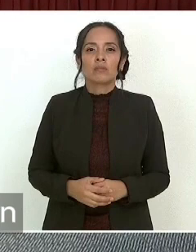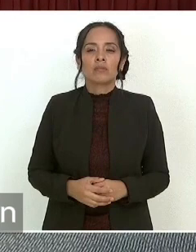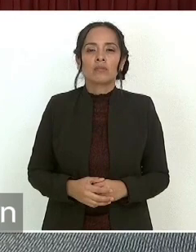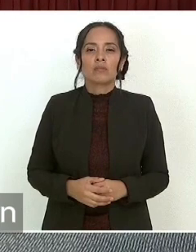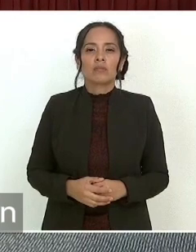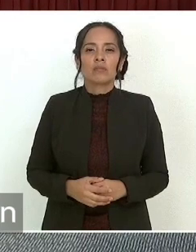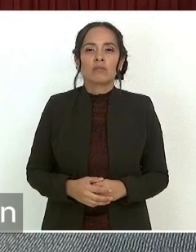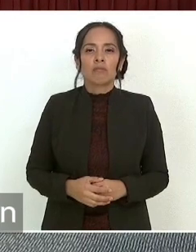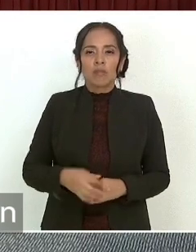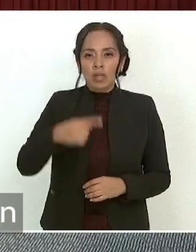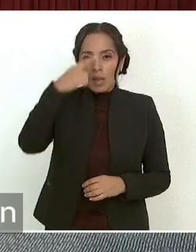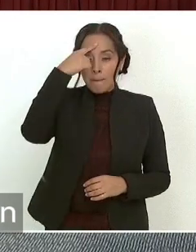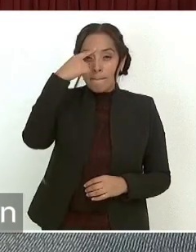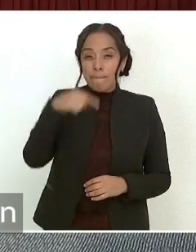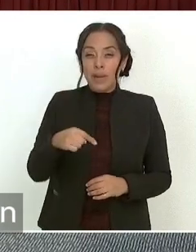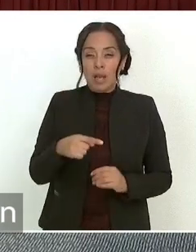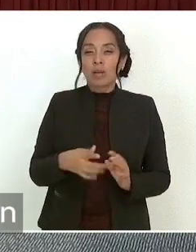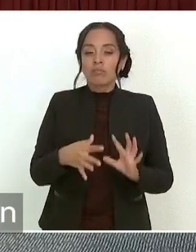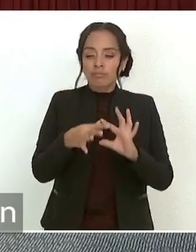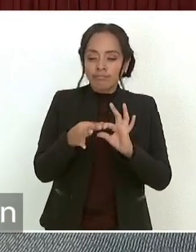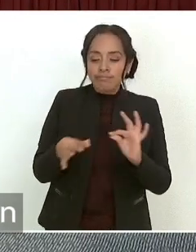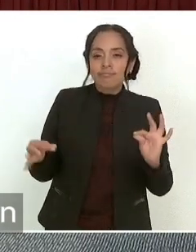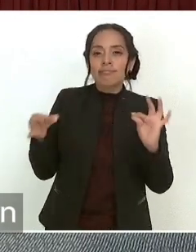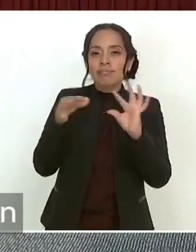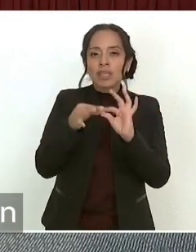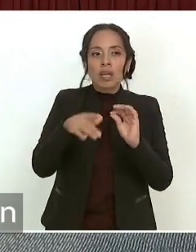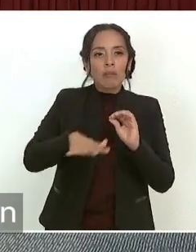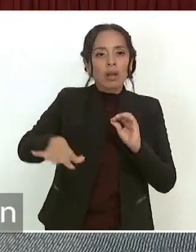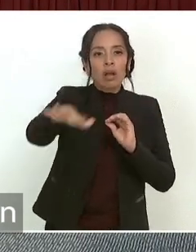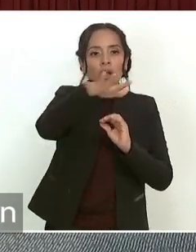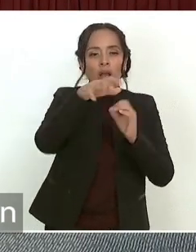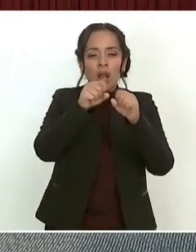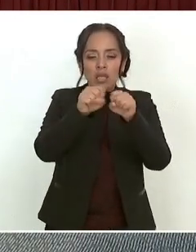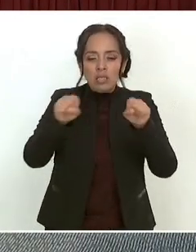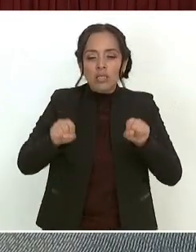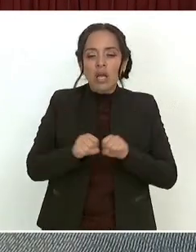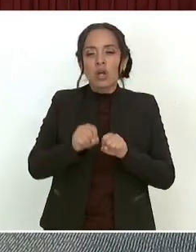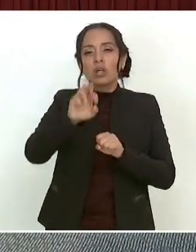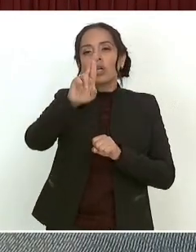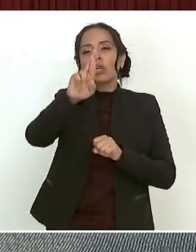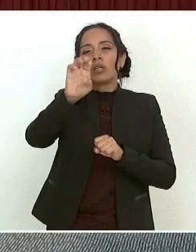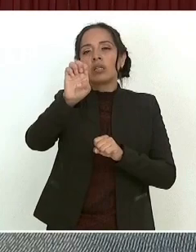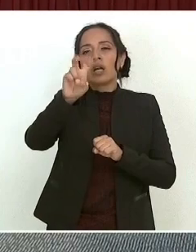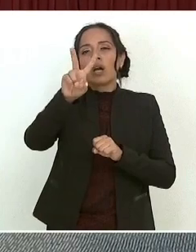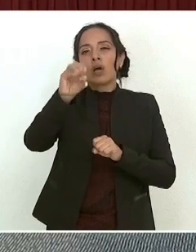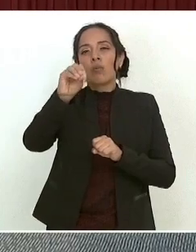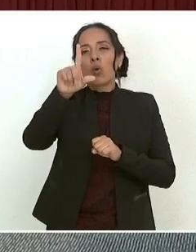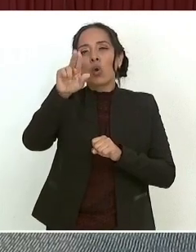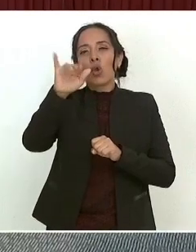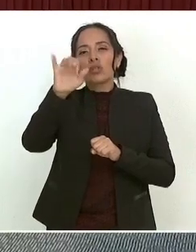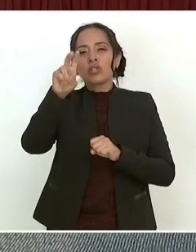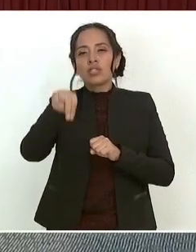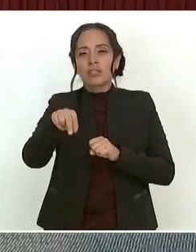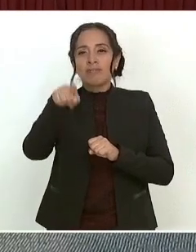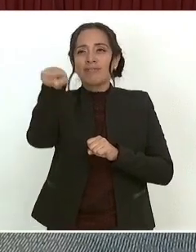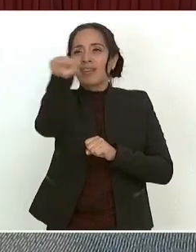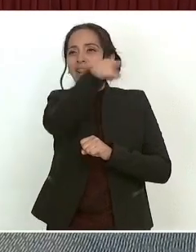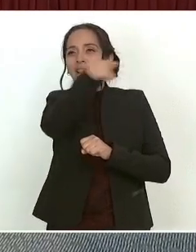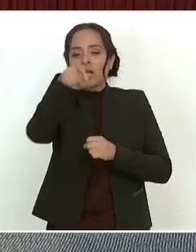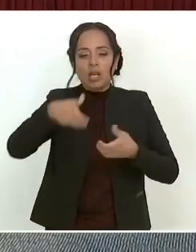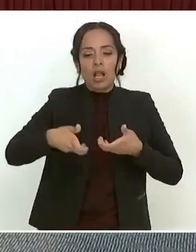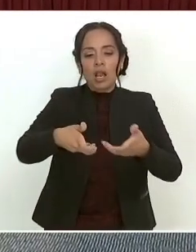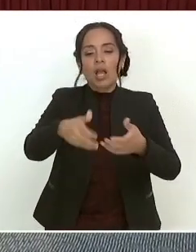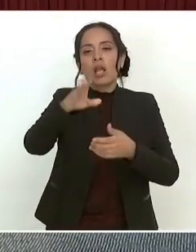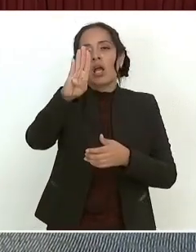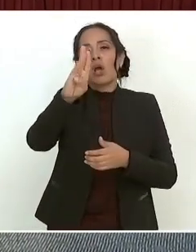para señalar que en el Salón Revolución del Complejo Bucareli, de